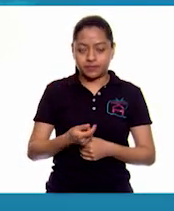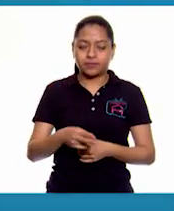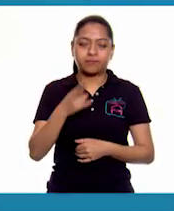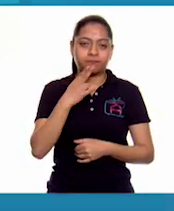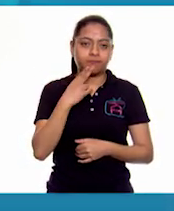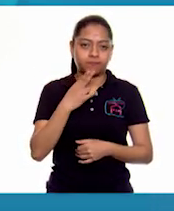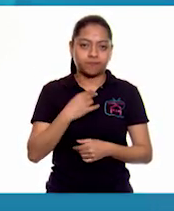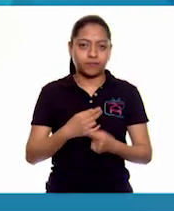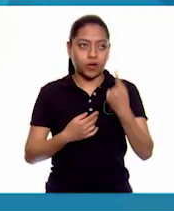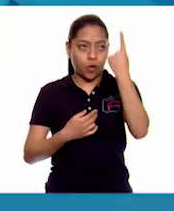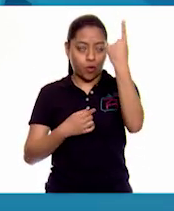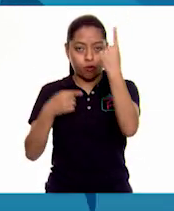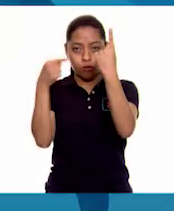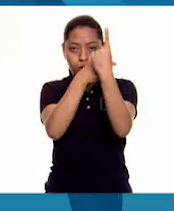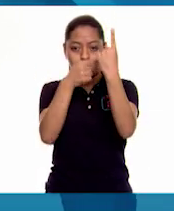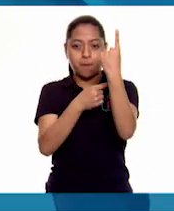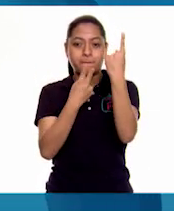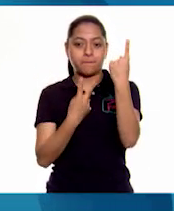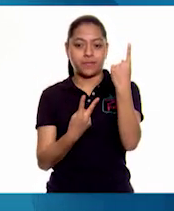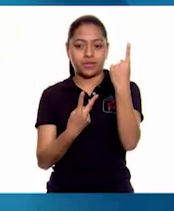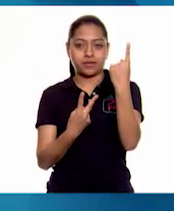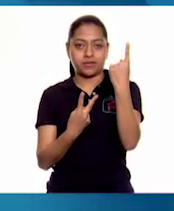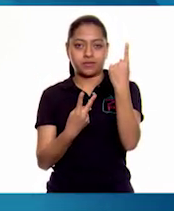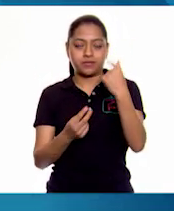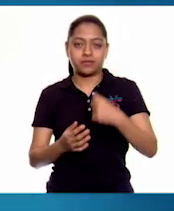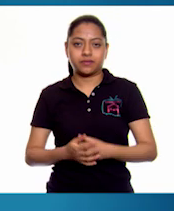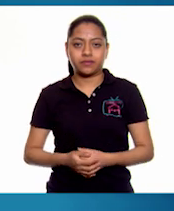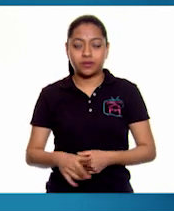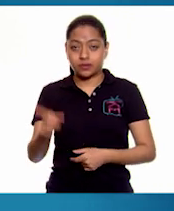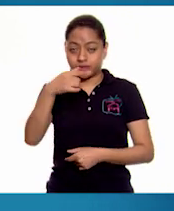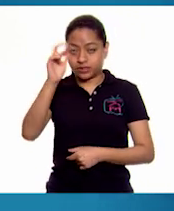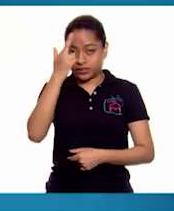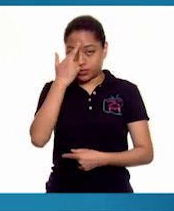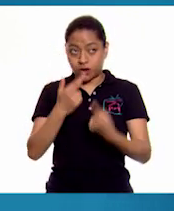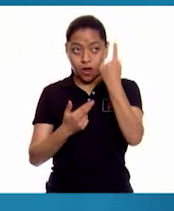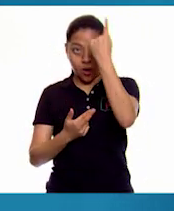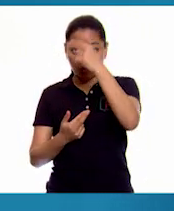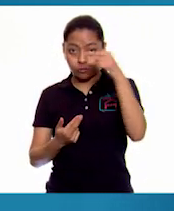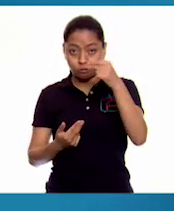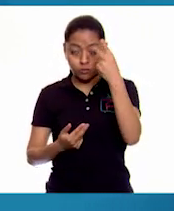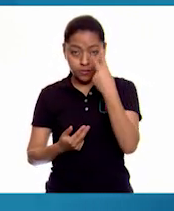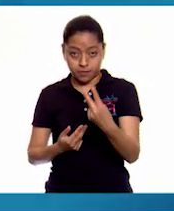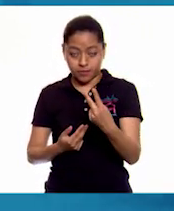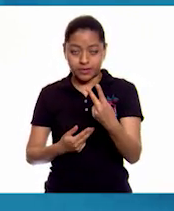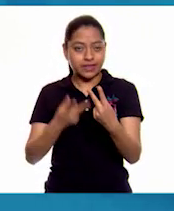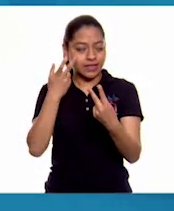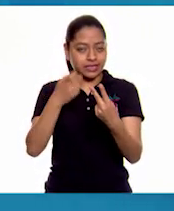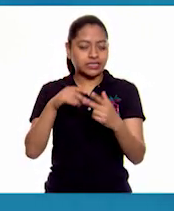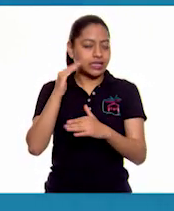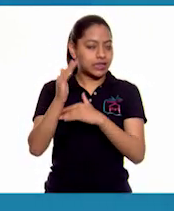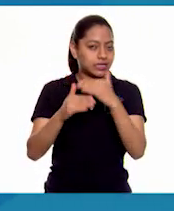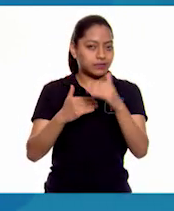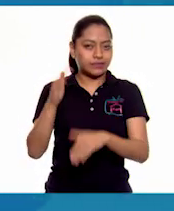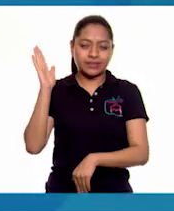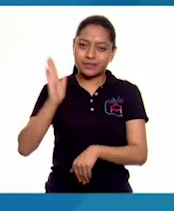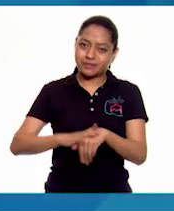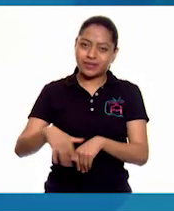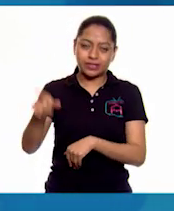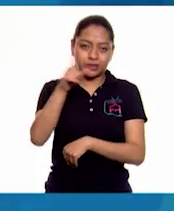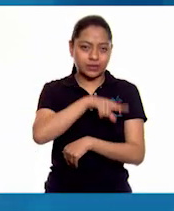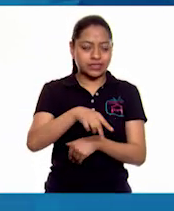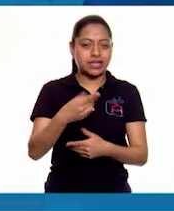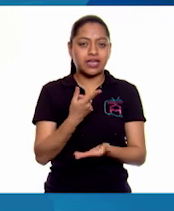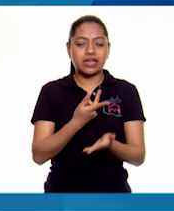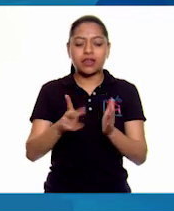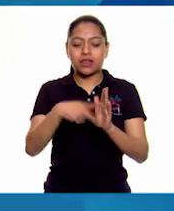ocupar. Un medio. Recuerda que esa fracción de círculo, y todas las demás, las vamos a tener que triplicar,